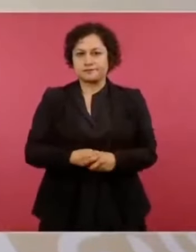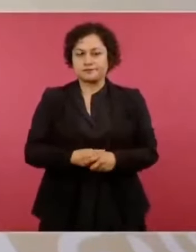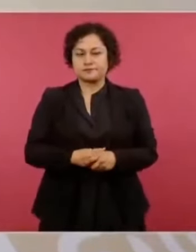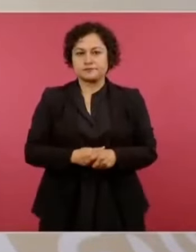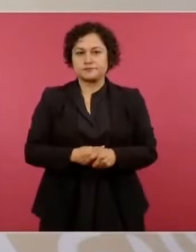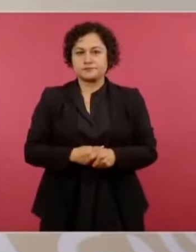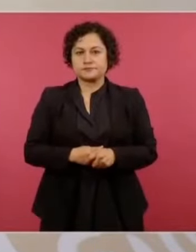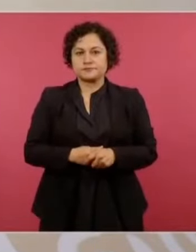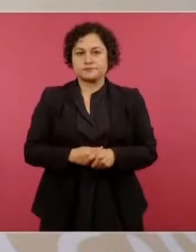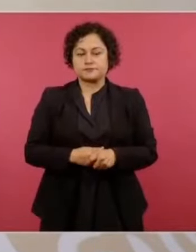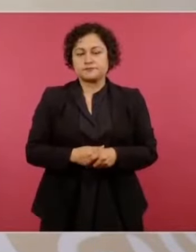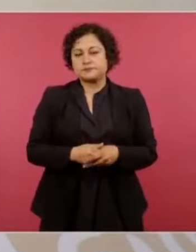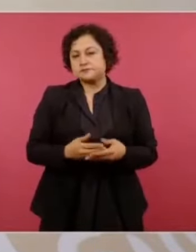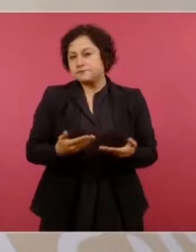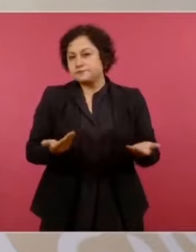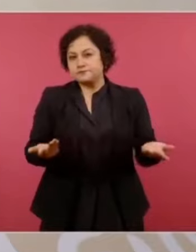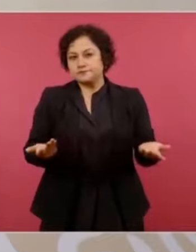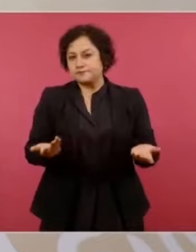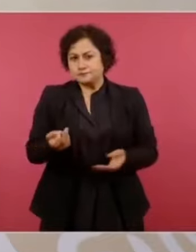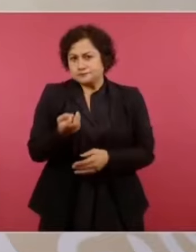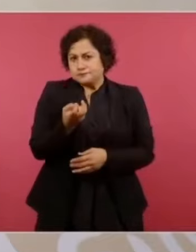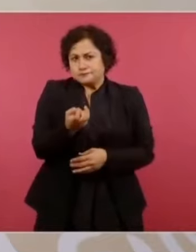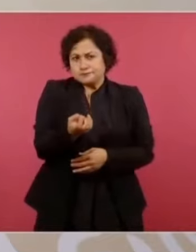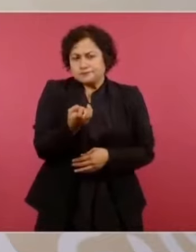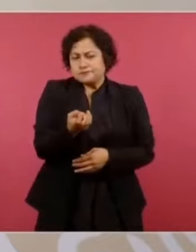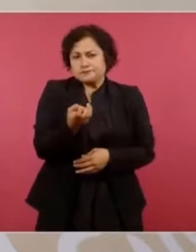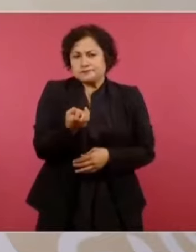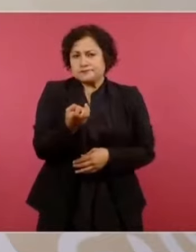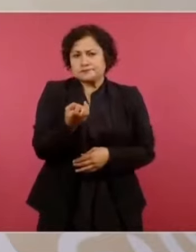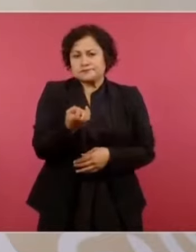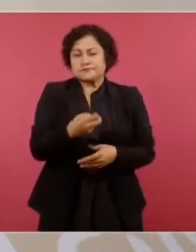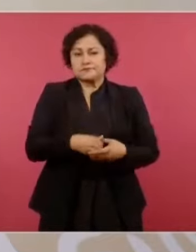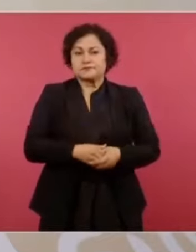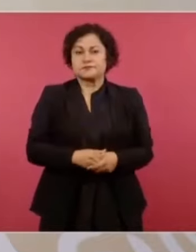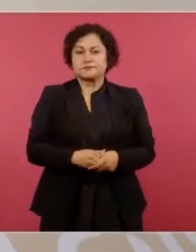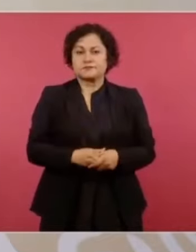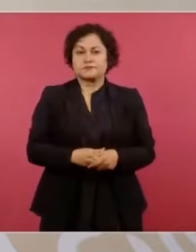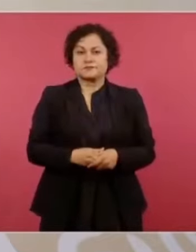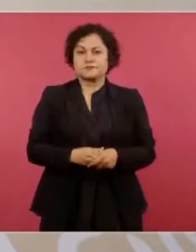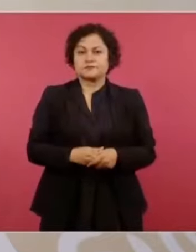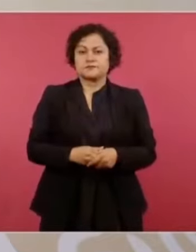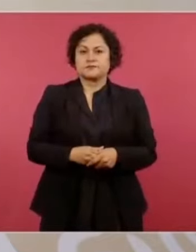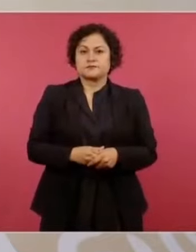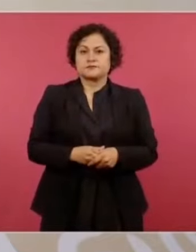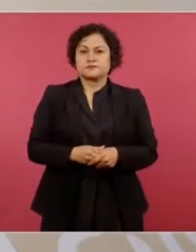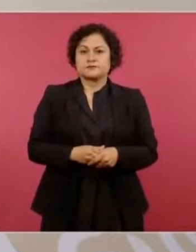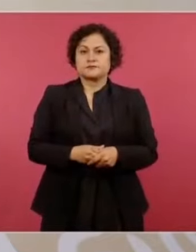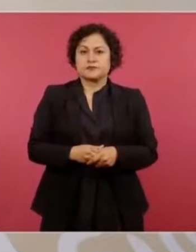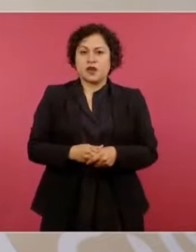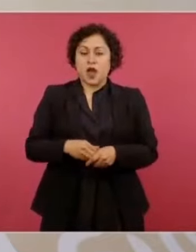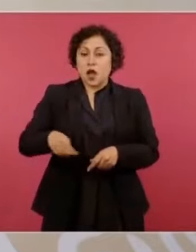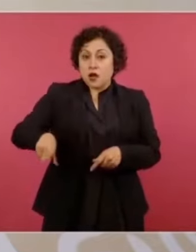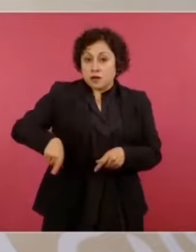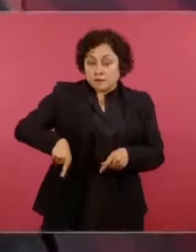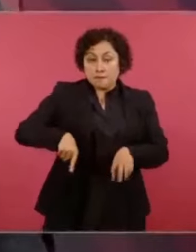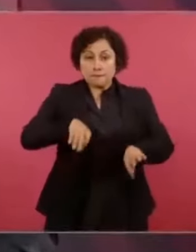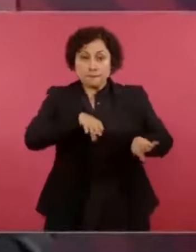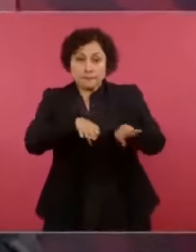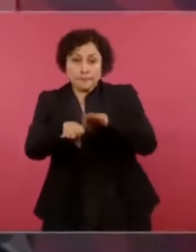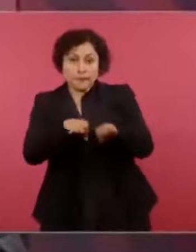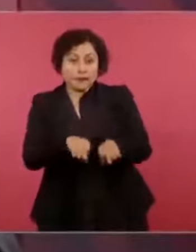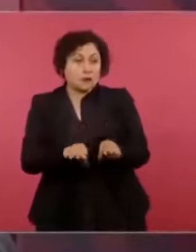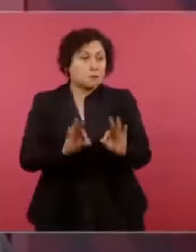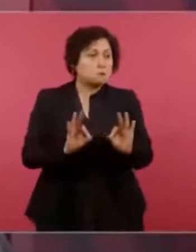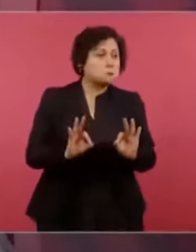Eso es el 90 por ciento de un buen gobierno. Lo